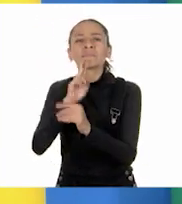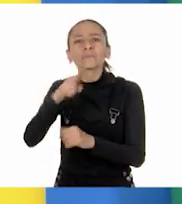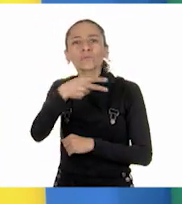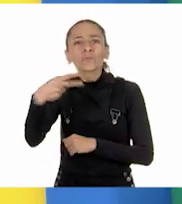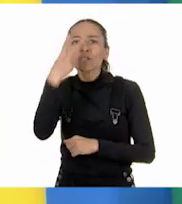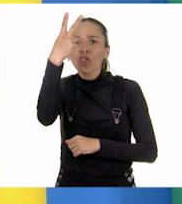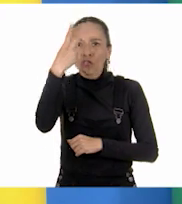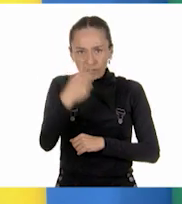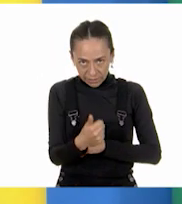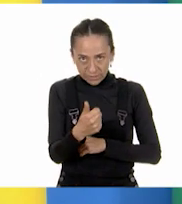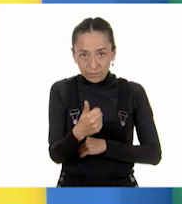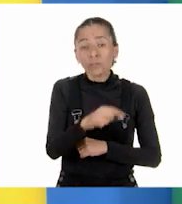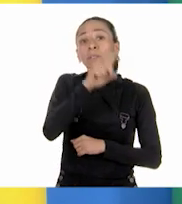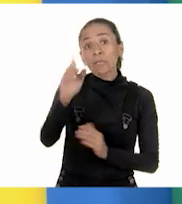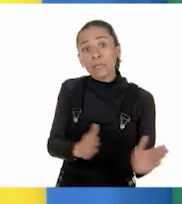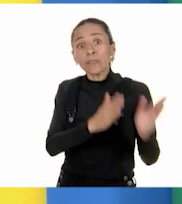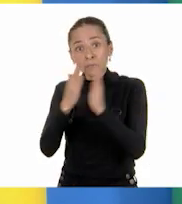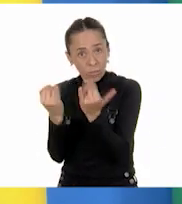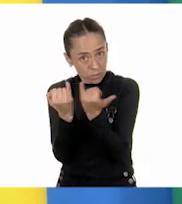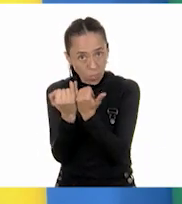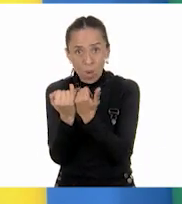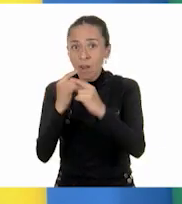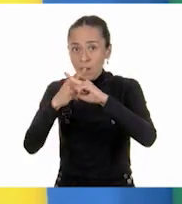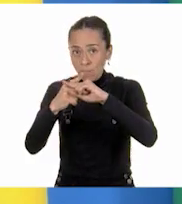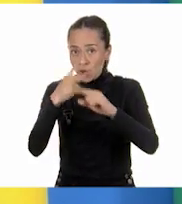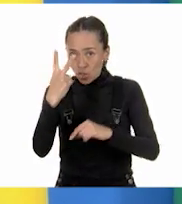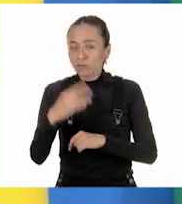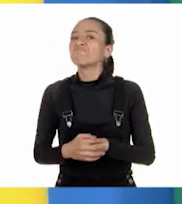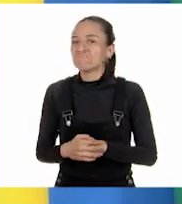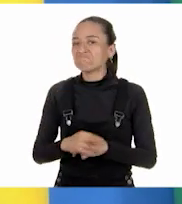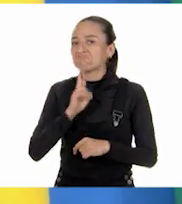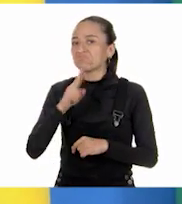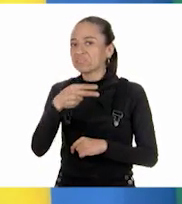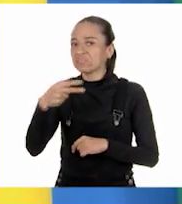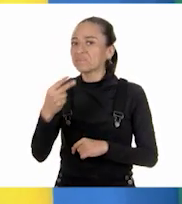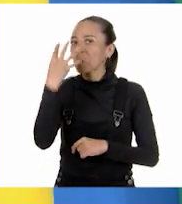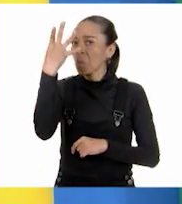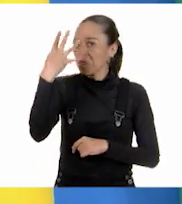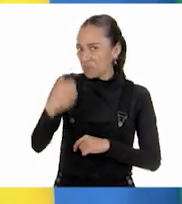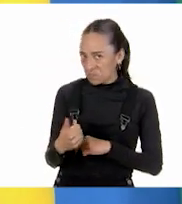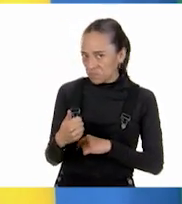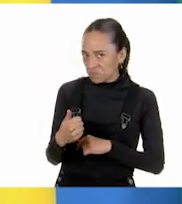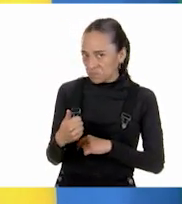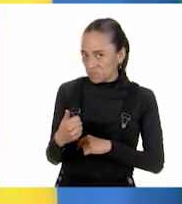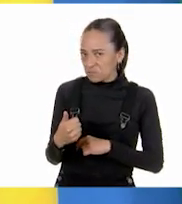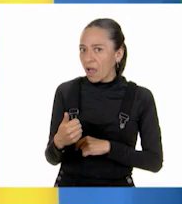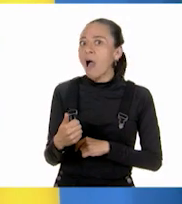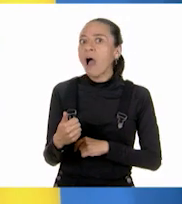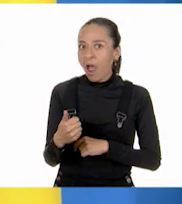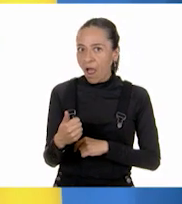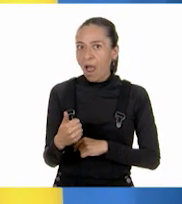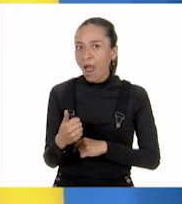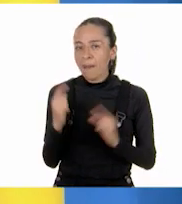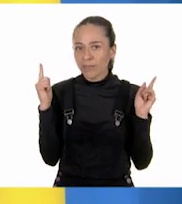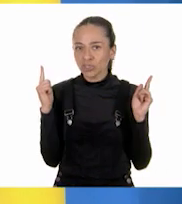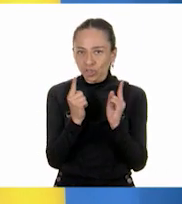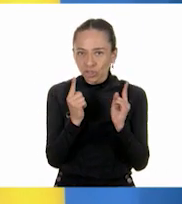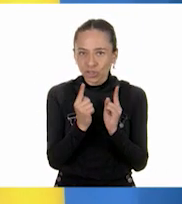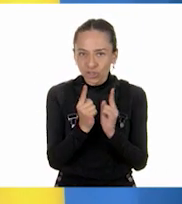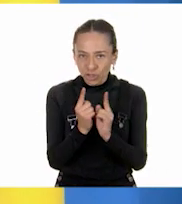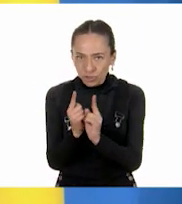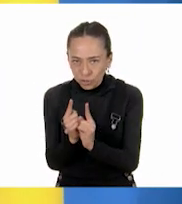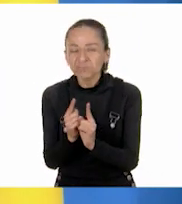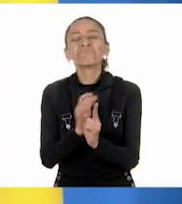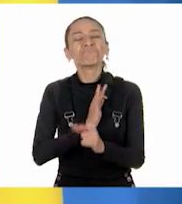obtuve cuatro sextos. Y así ya eran dos fracciones más pequeñas. Y pude decir que la